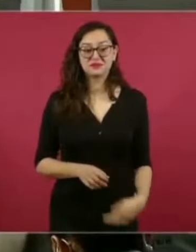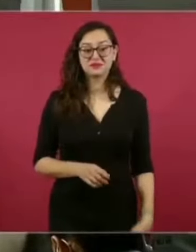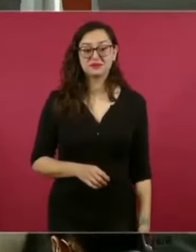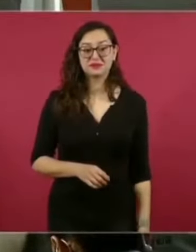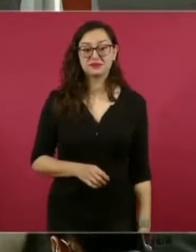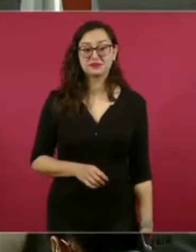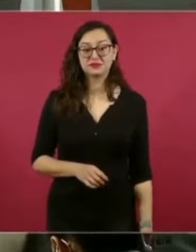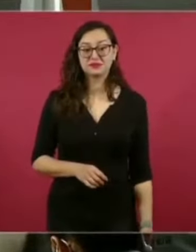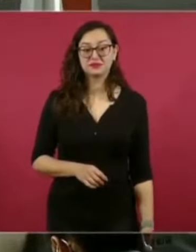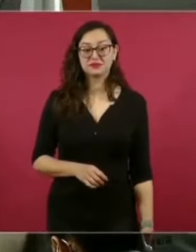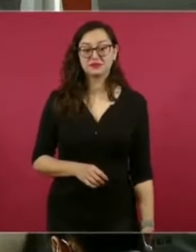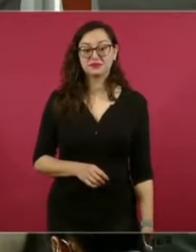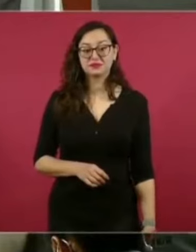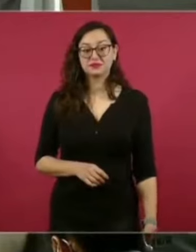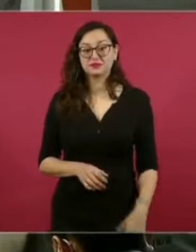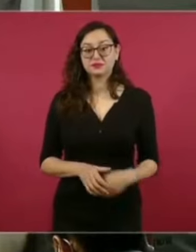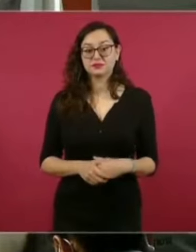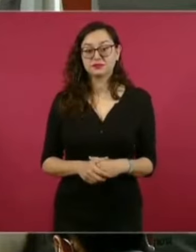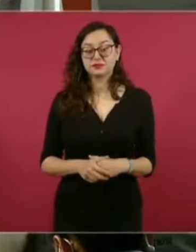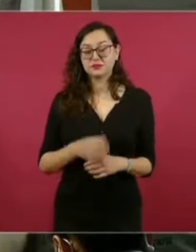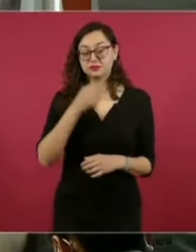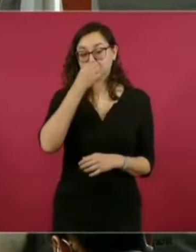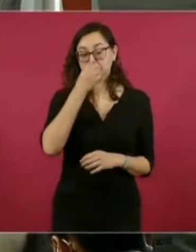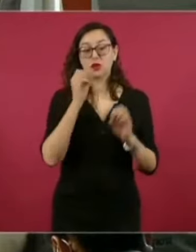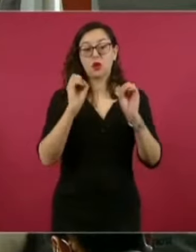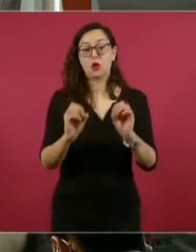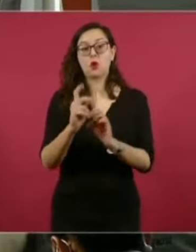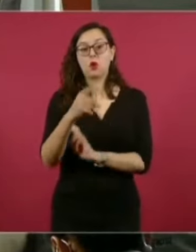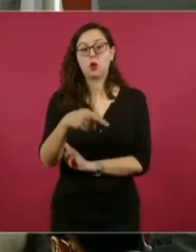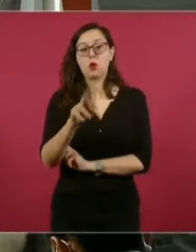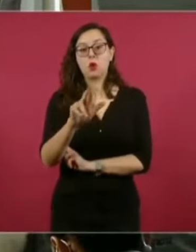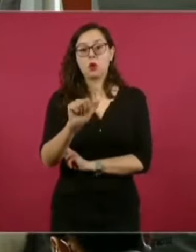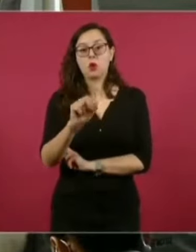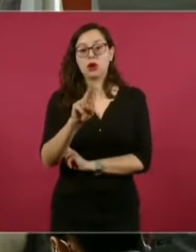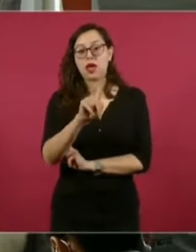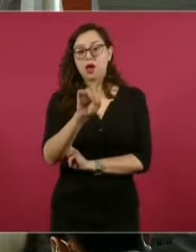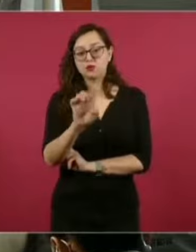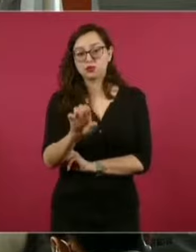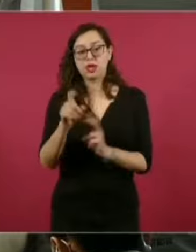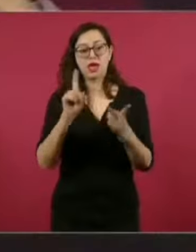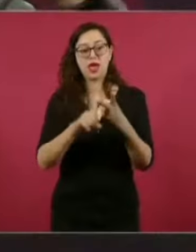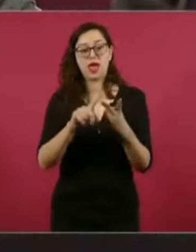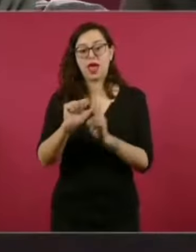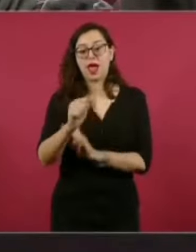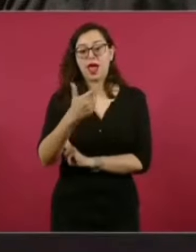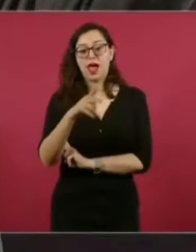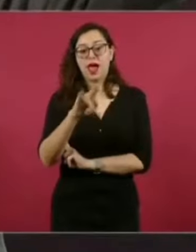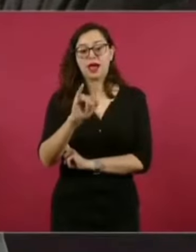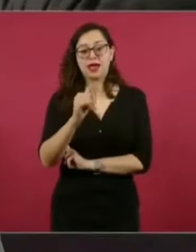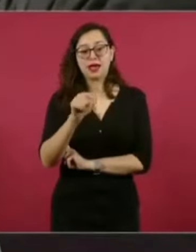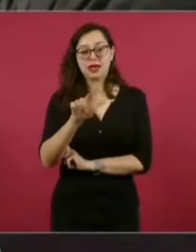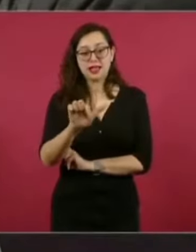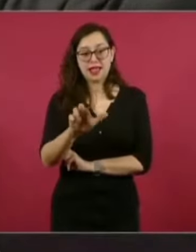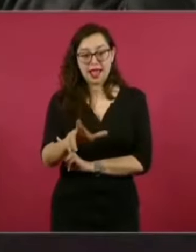como el caso de Krause y de Aguilar Camín, que reciben apoyo